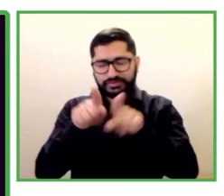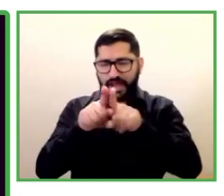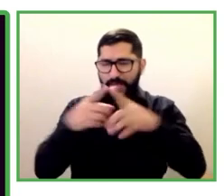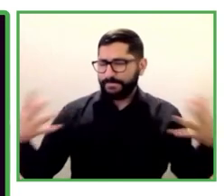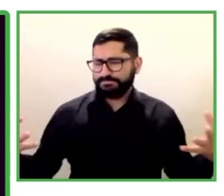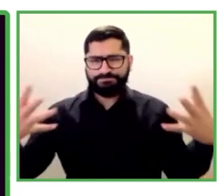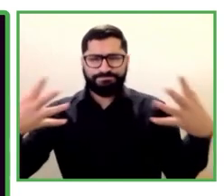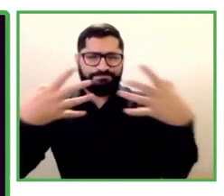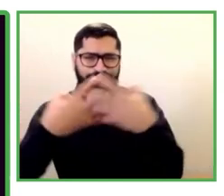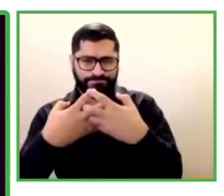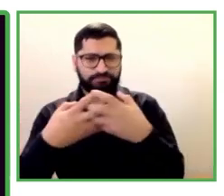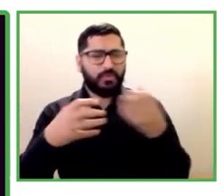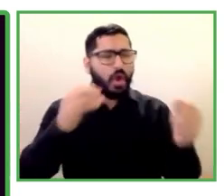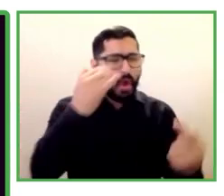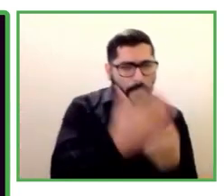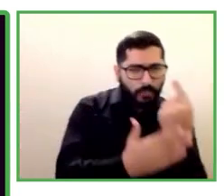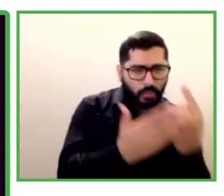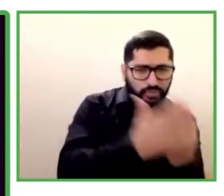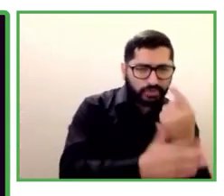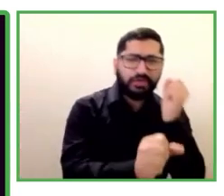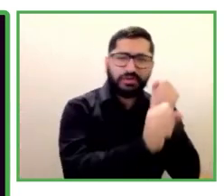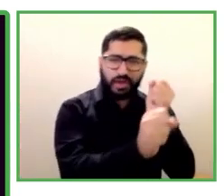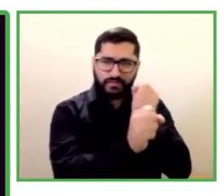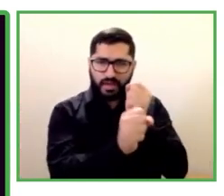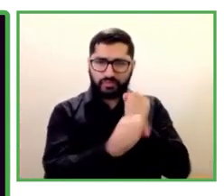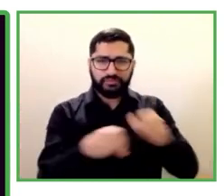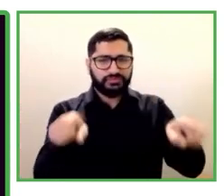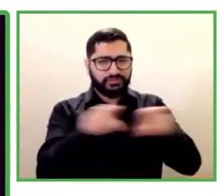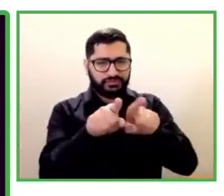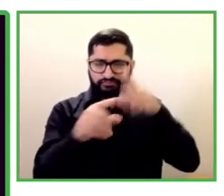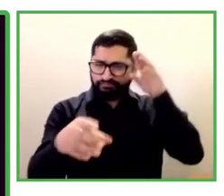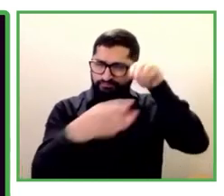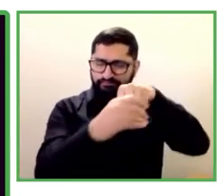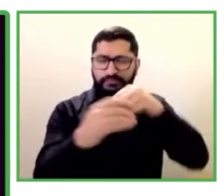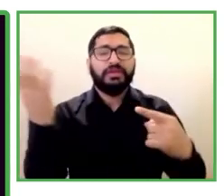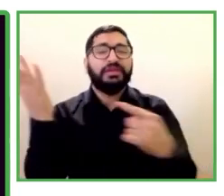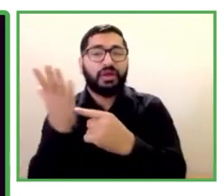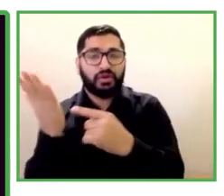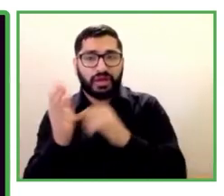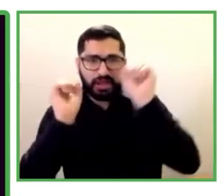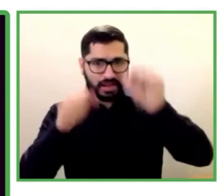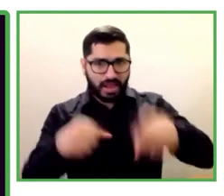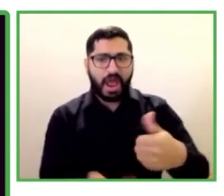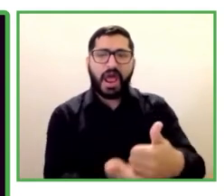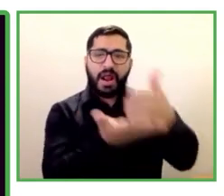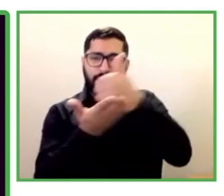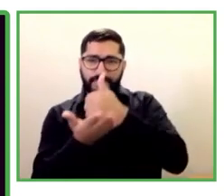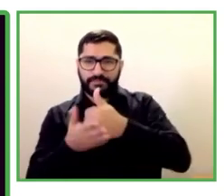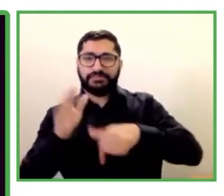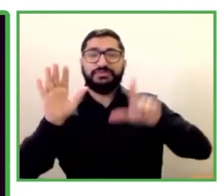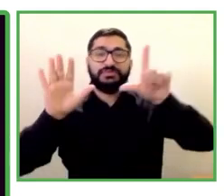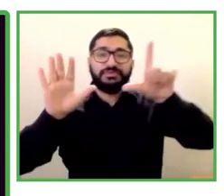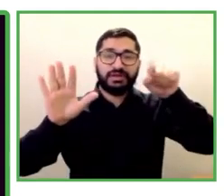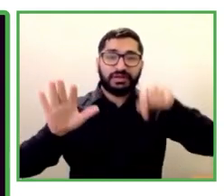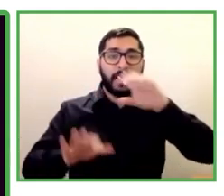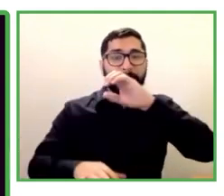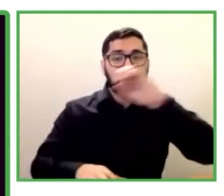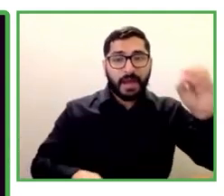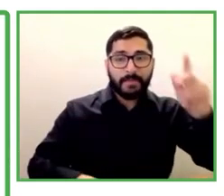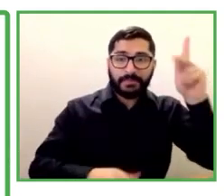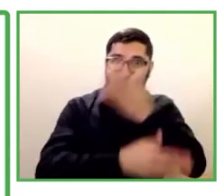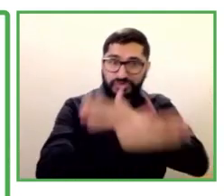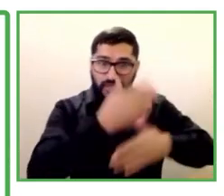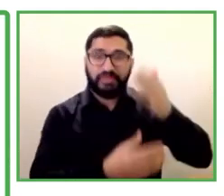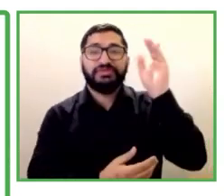Utilizando esta tecnología, vamos a ayudar a emplear a más de 7.000 personas con discapacidad en Brasil. Y tenemos una base de datos de